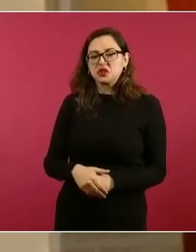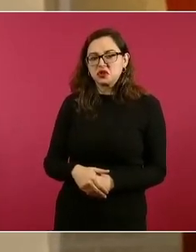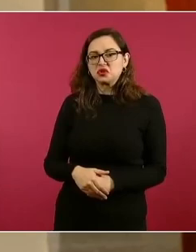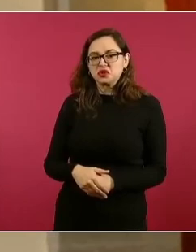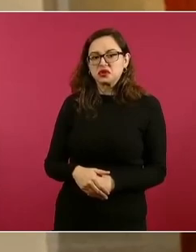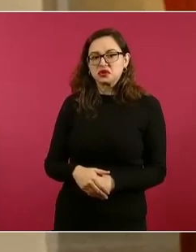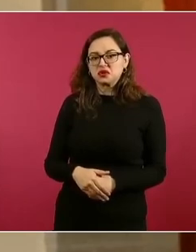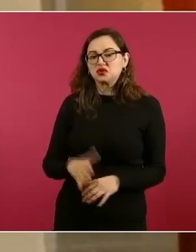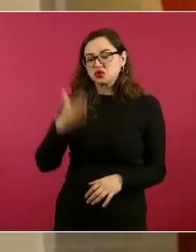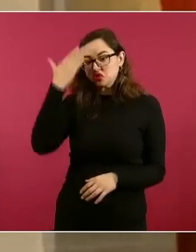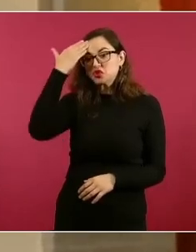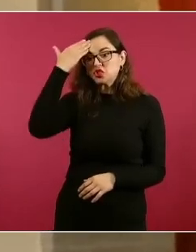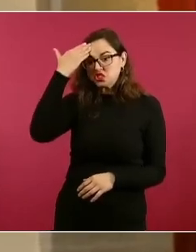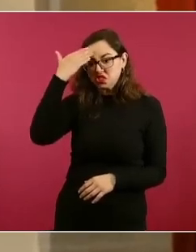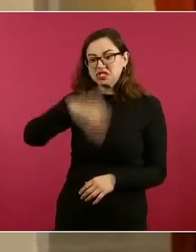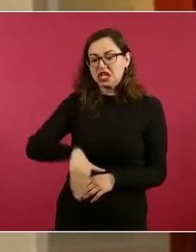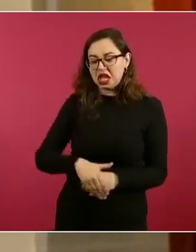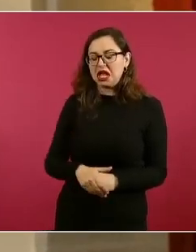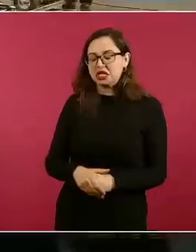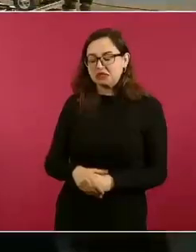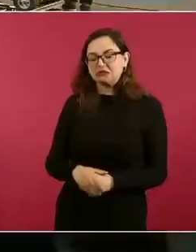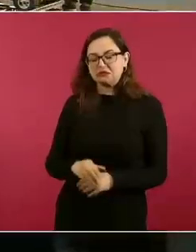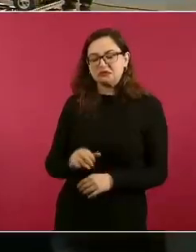militarizado.